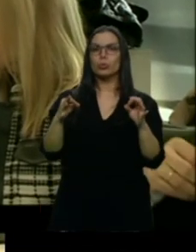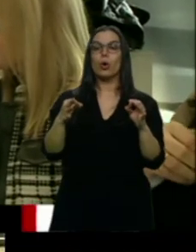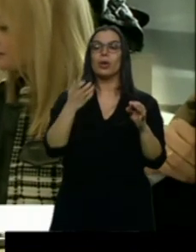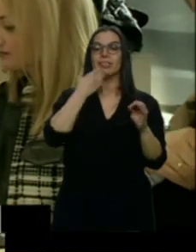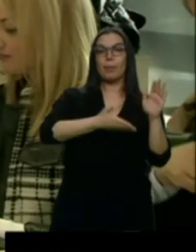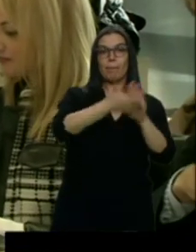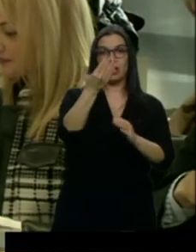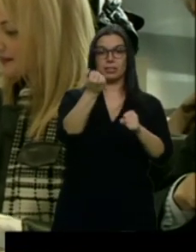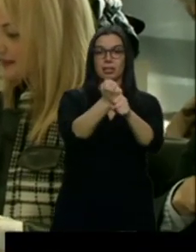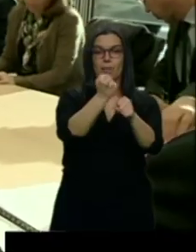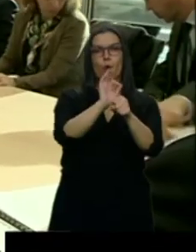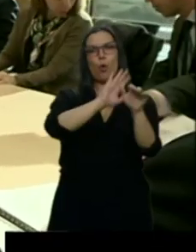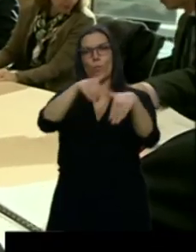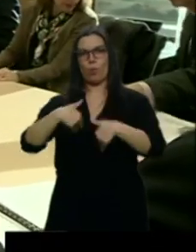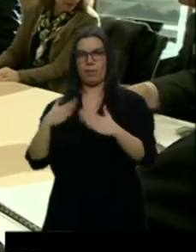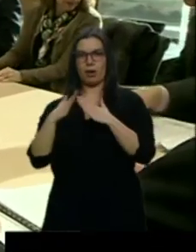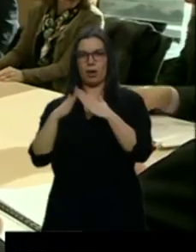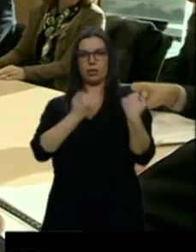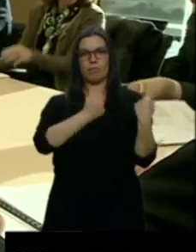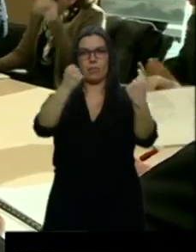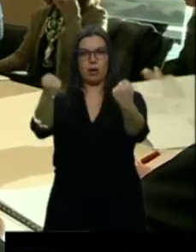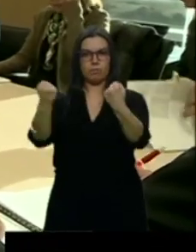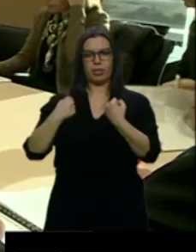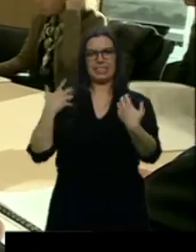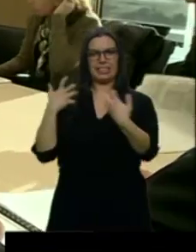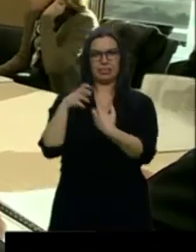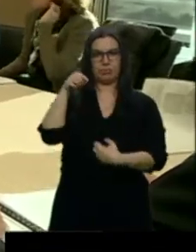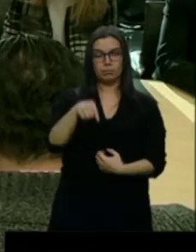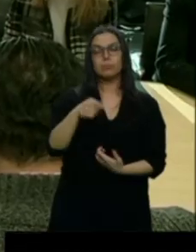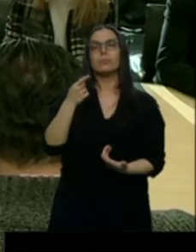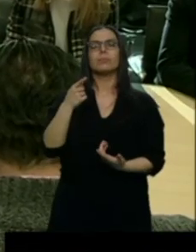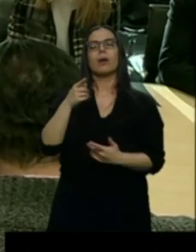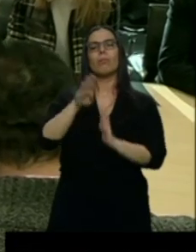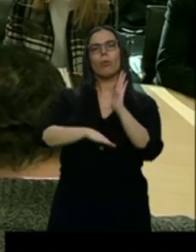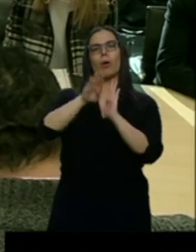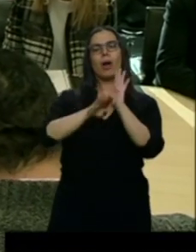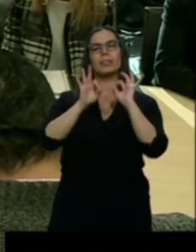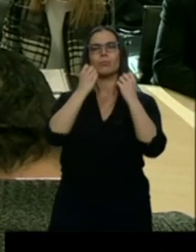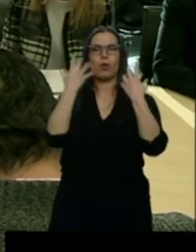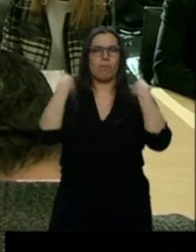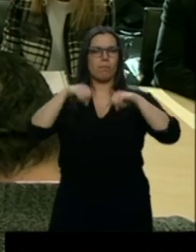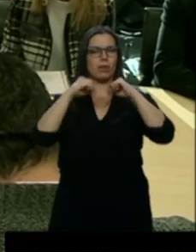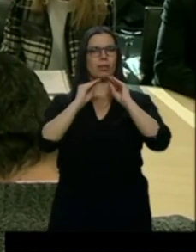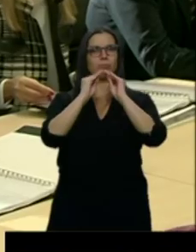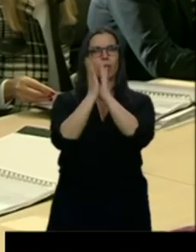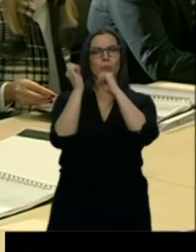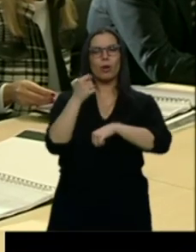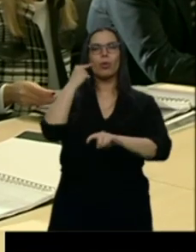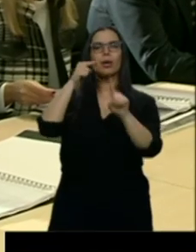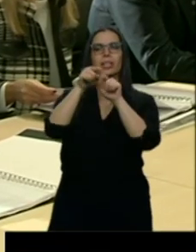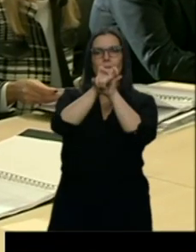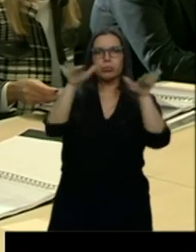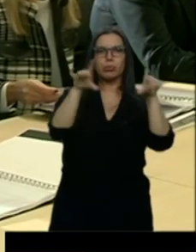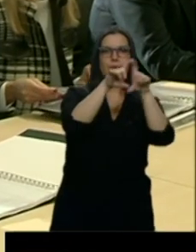El Consejo Autonómico de Seguridad Laboral ha aprobado un programa de buenas prácticas. El objetivo es llegar tanto a las empresas como a los empleados.